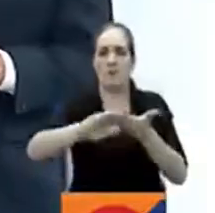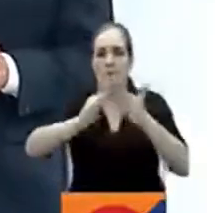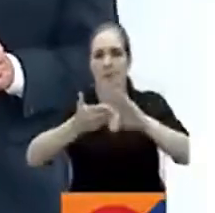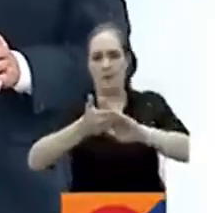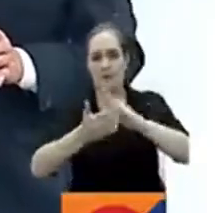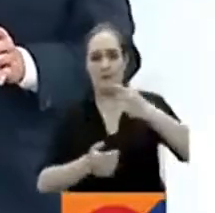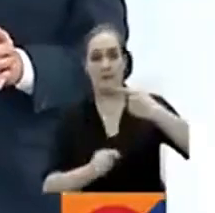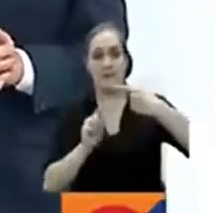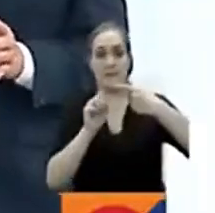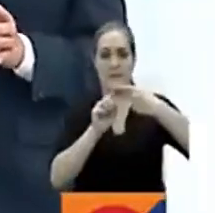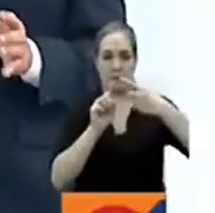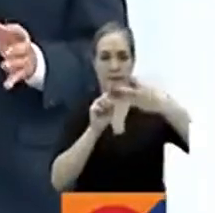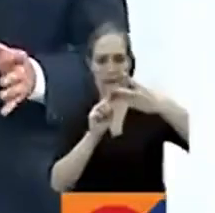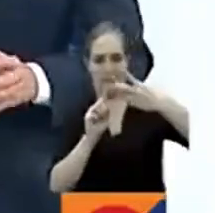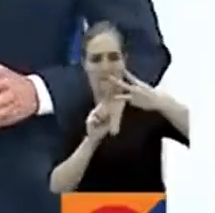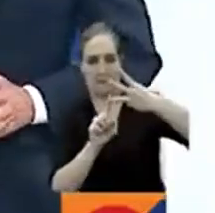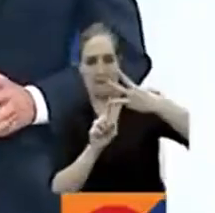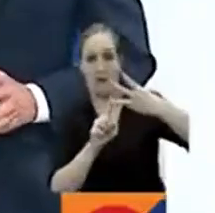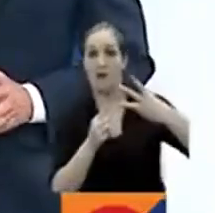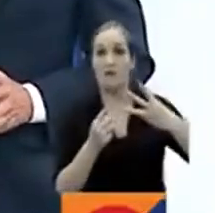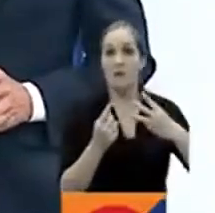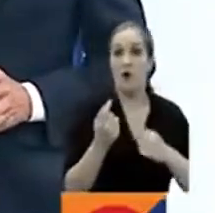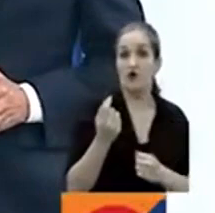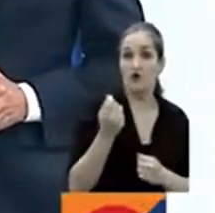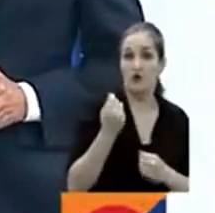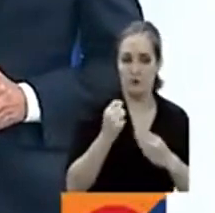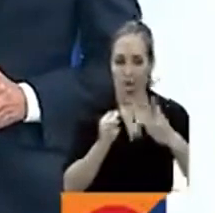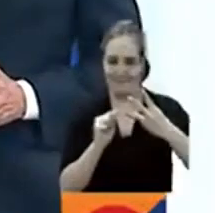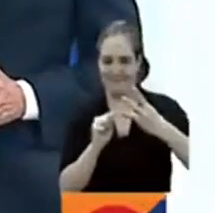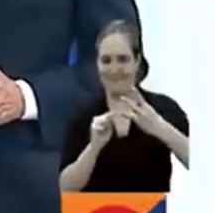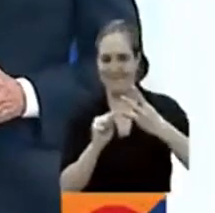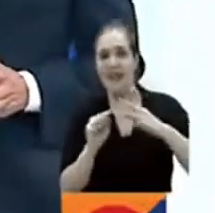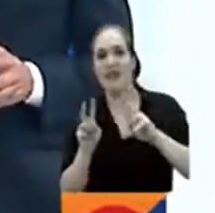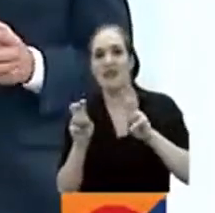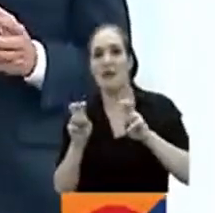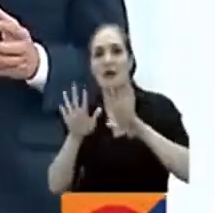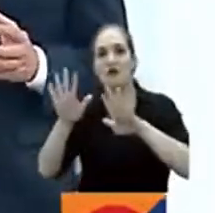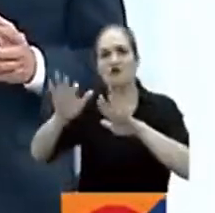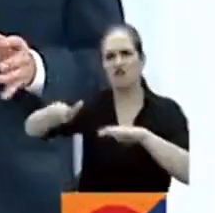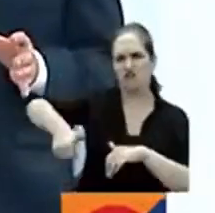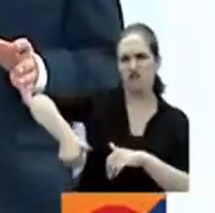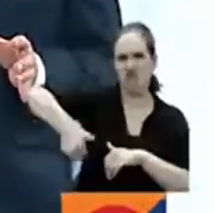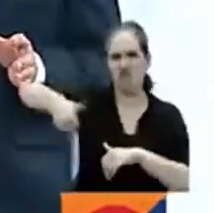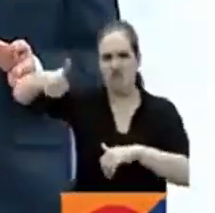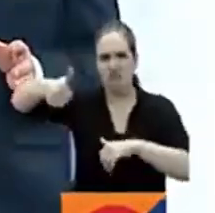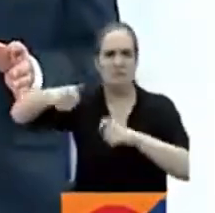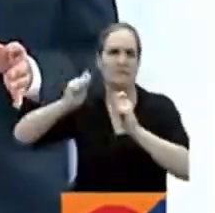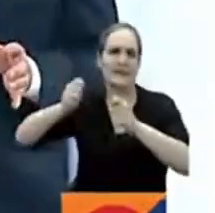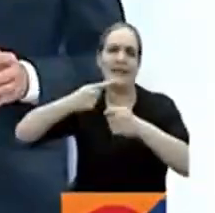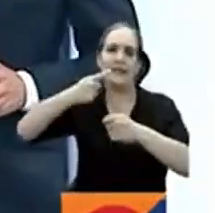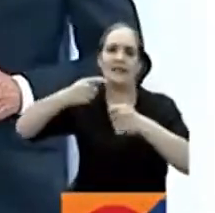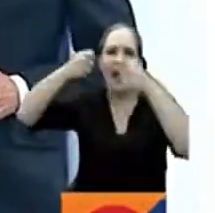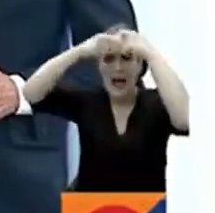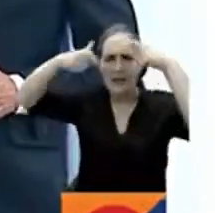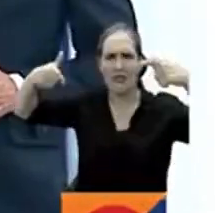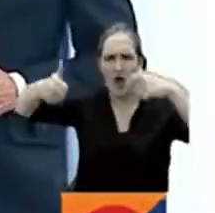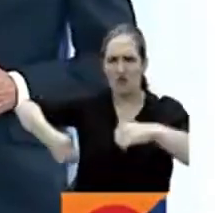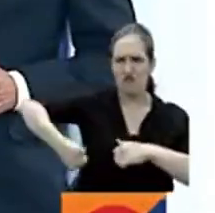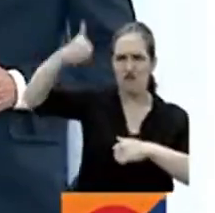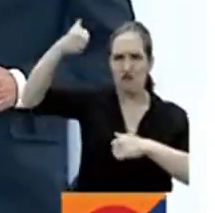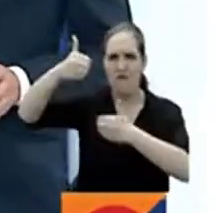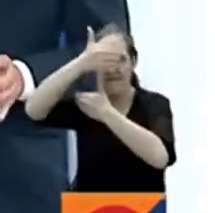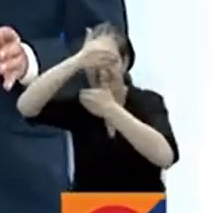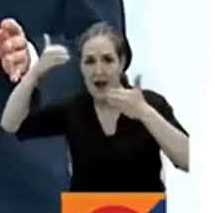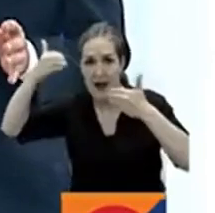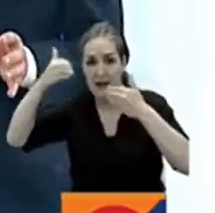ellos se conoció, fue el acercamiento con el Estado Mayor Central de la FARC, el Grupo Armado, que durante esta semana adelanta una cumbre en la que participan seis de sus